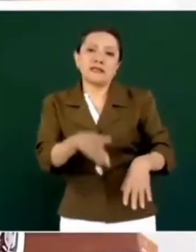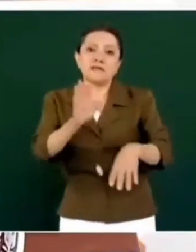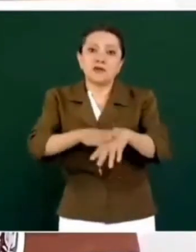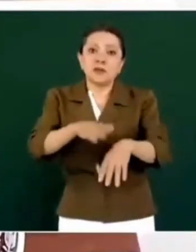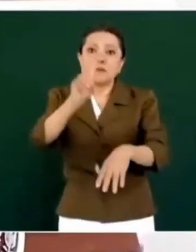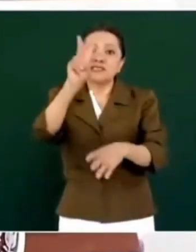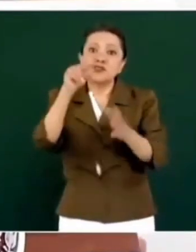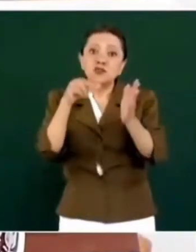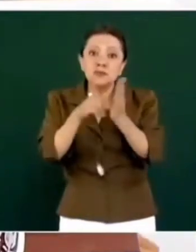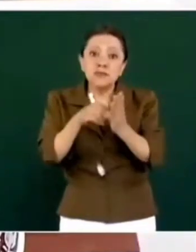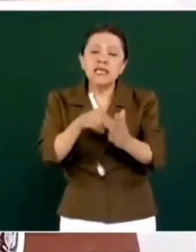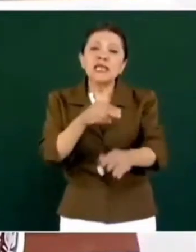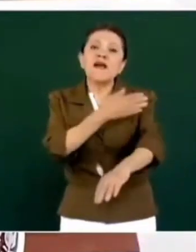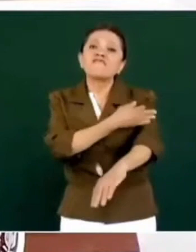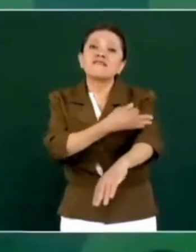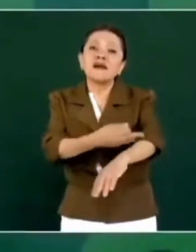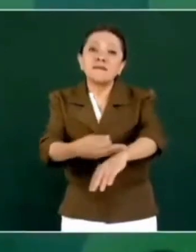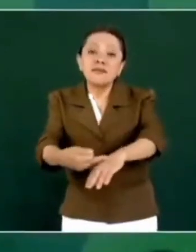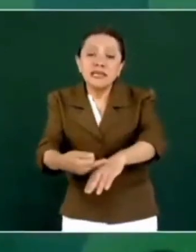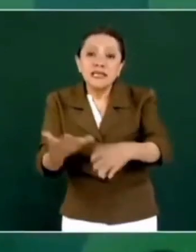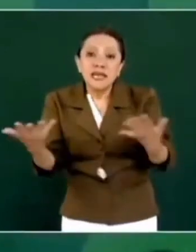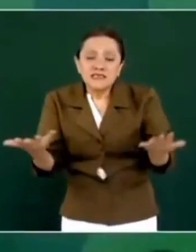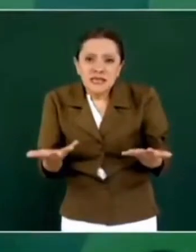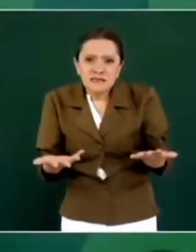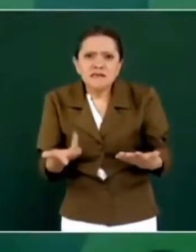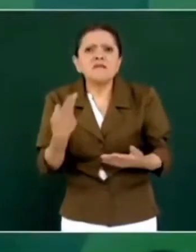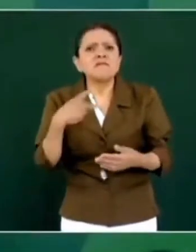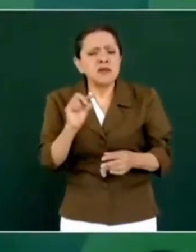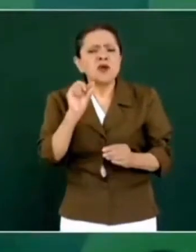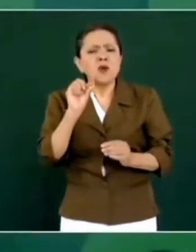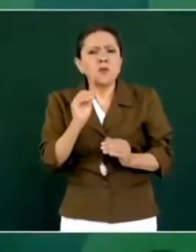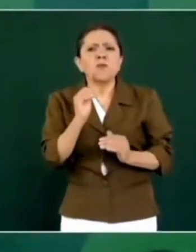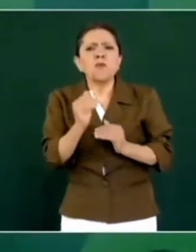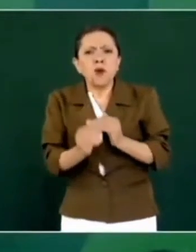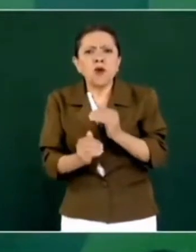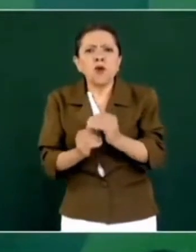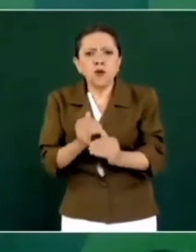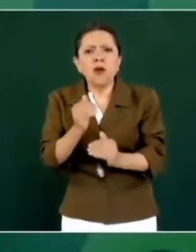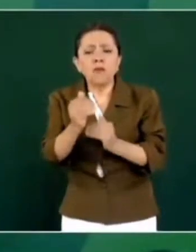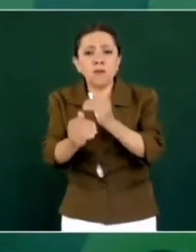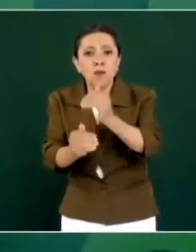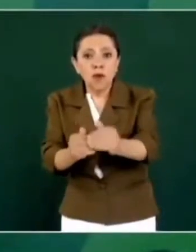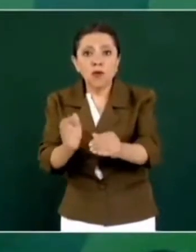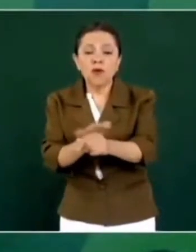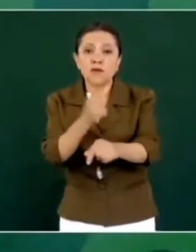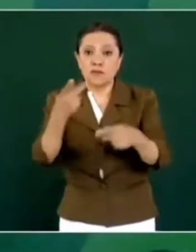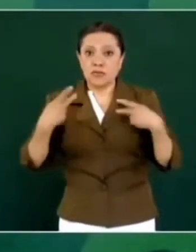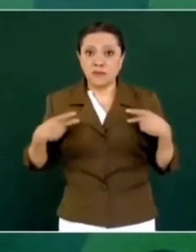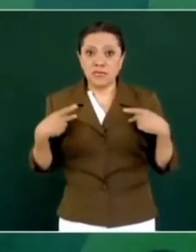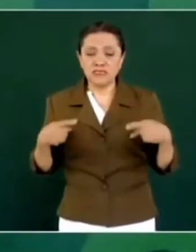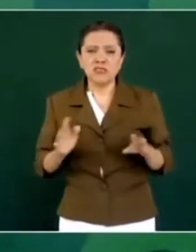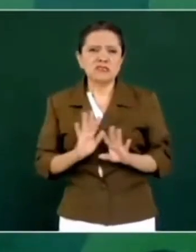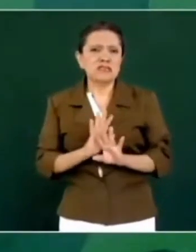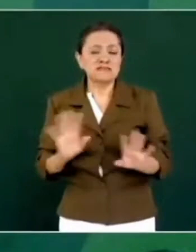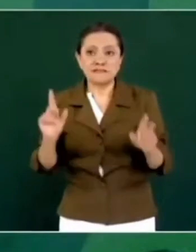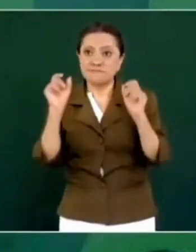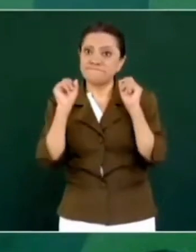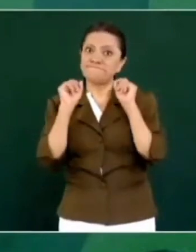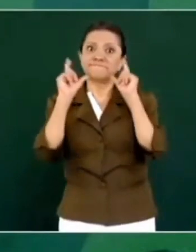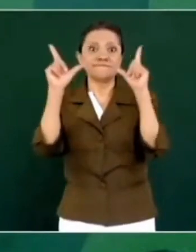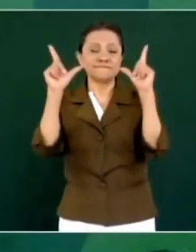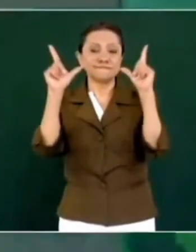familias. Vamos avanzando porque la gente ya está muy despierta